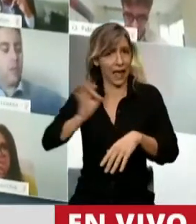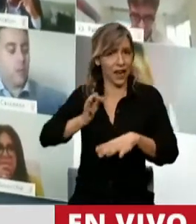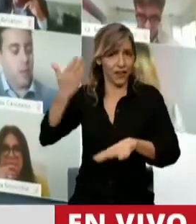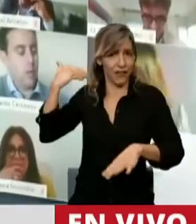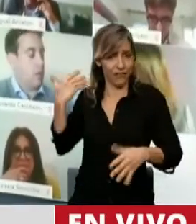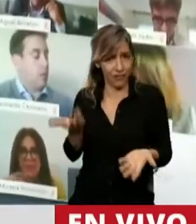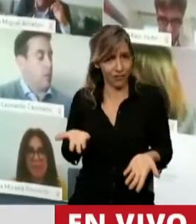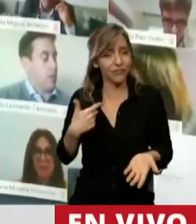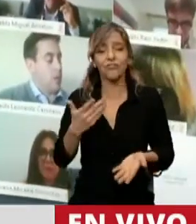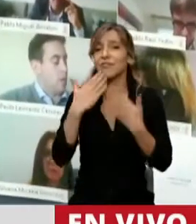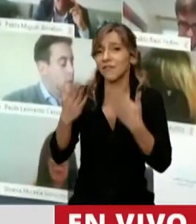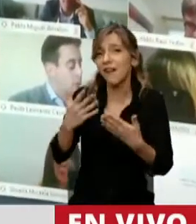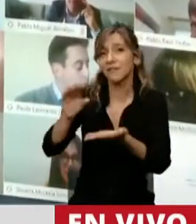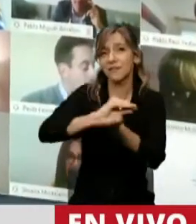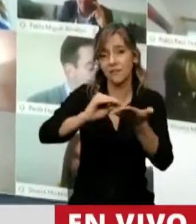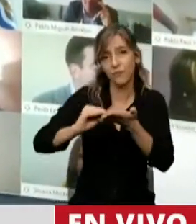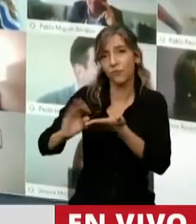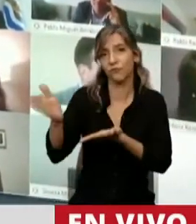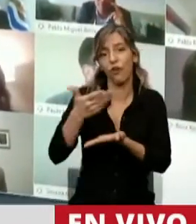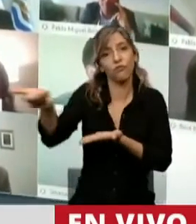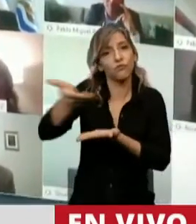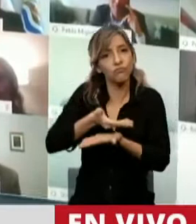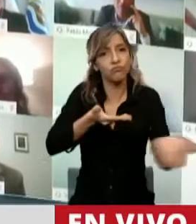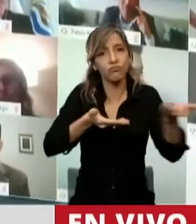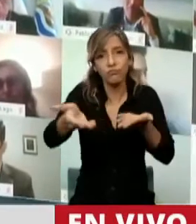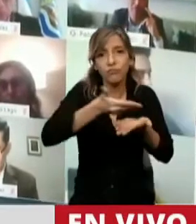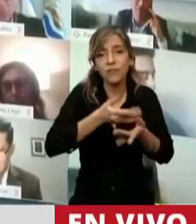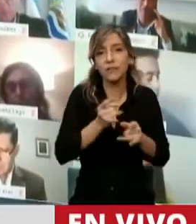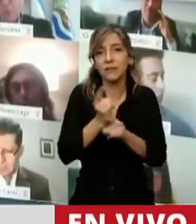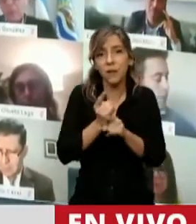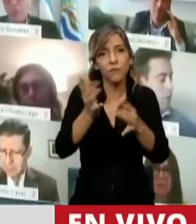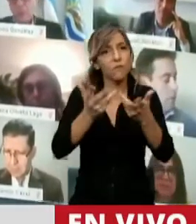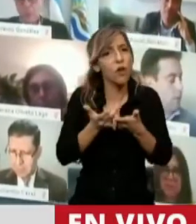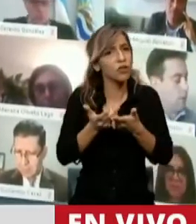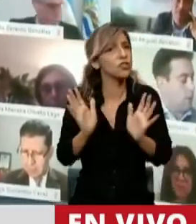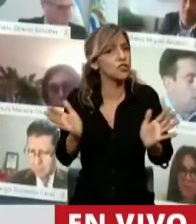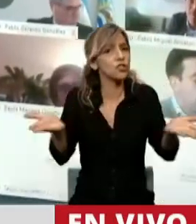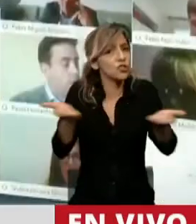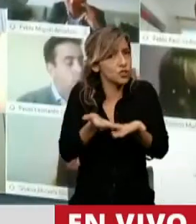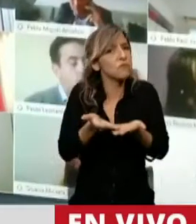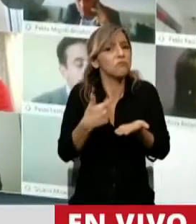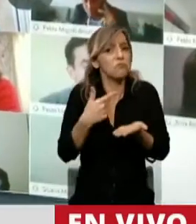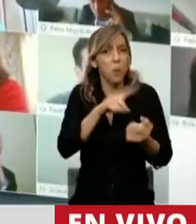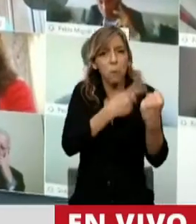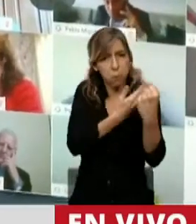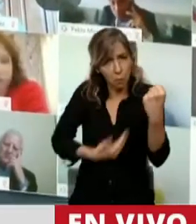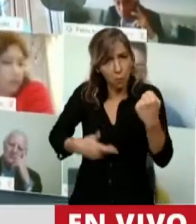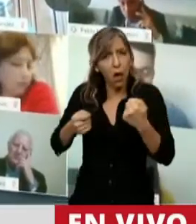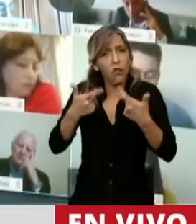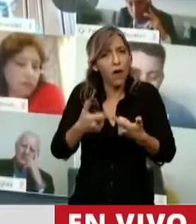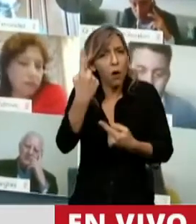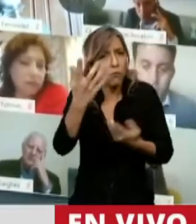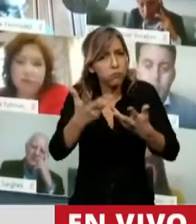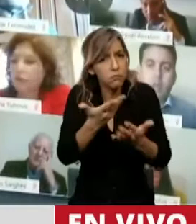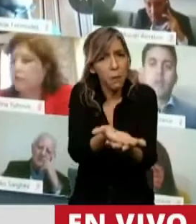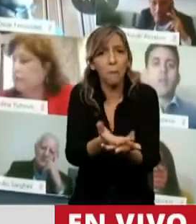aporte de todos los diputados y diputadas, y como en todos los proyectos que envió el Poder Ejecutivo, ha habido modificaciones. Porque, como